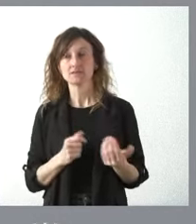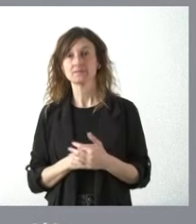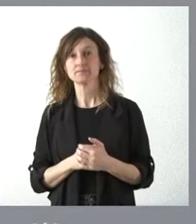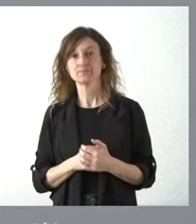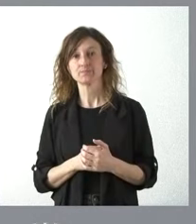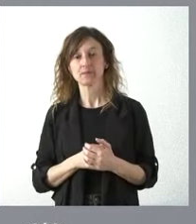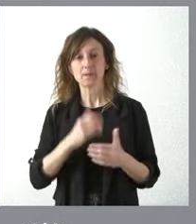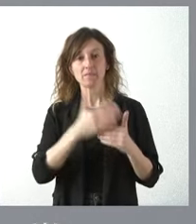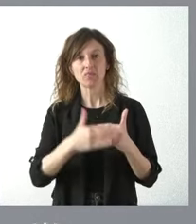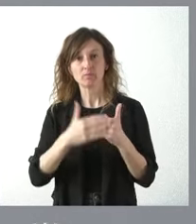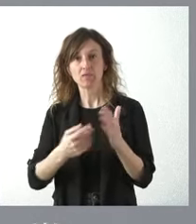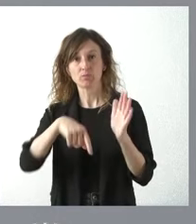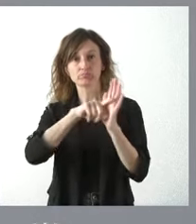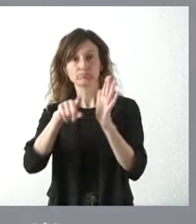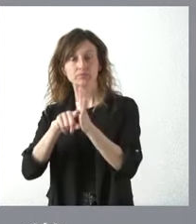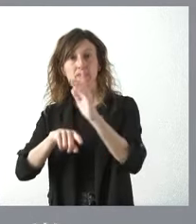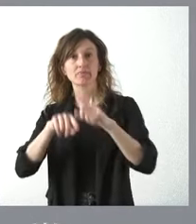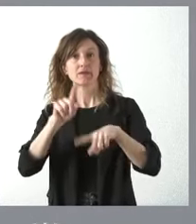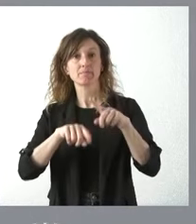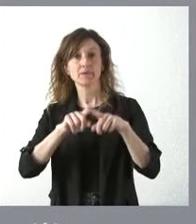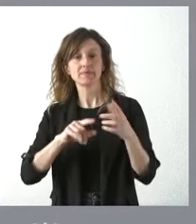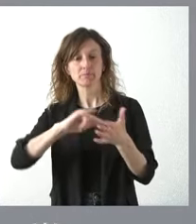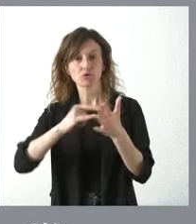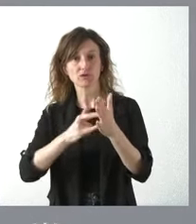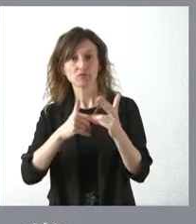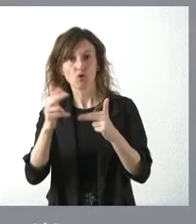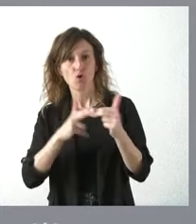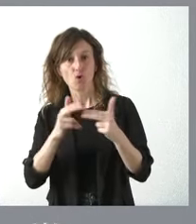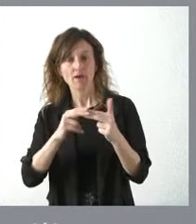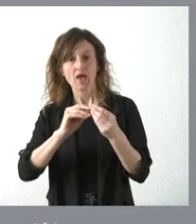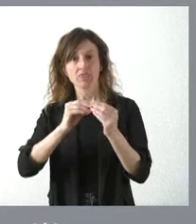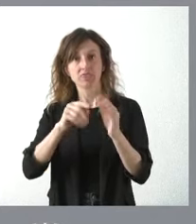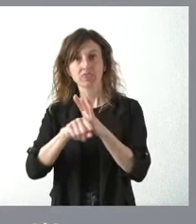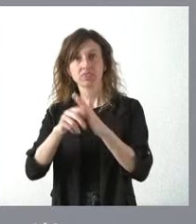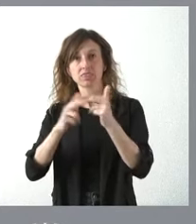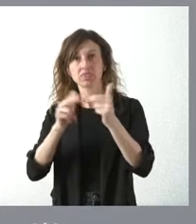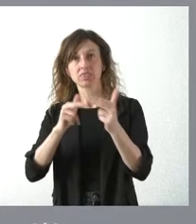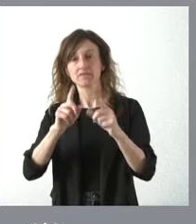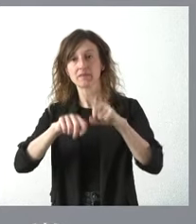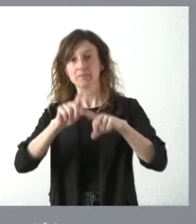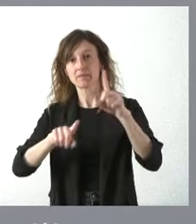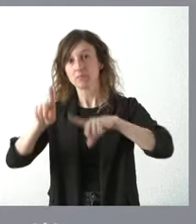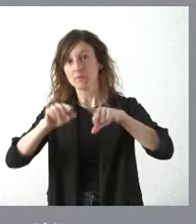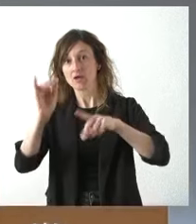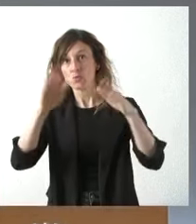cada uno de los plazos que depende también de lo que dice el proyecto de obra y la posterior ejecución que no está exenta tampoco de incidencias